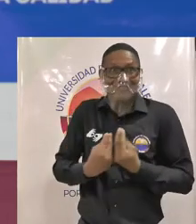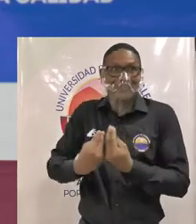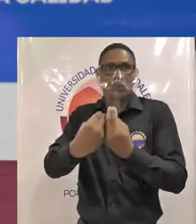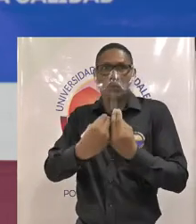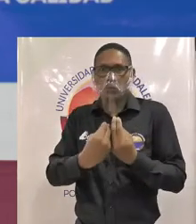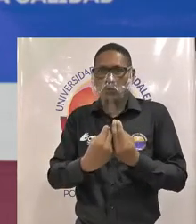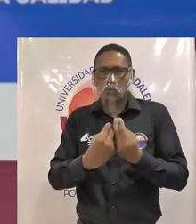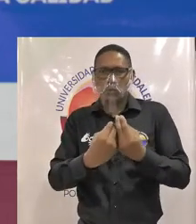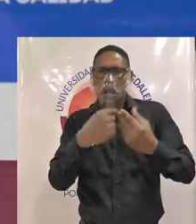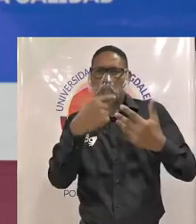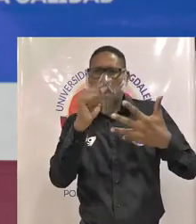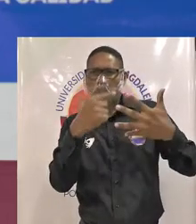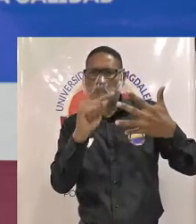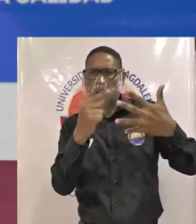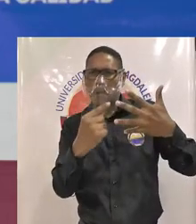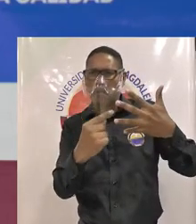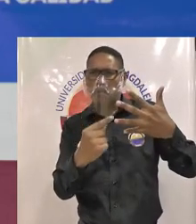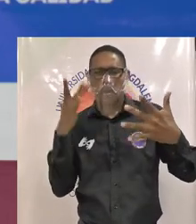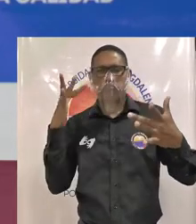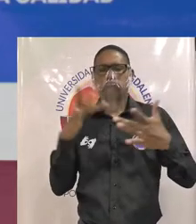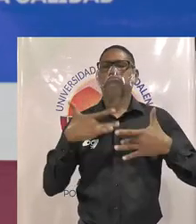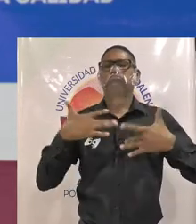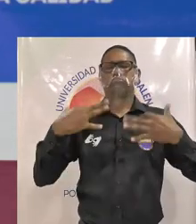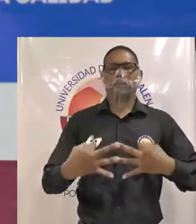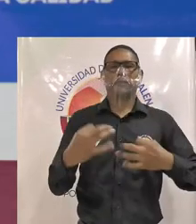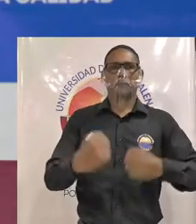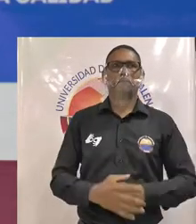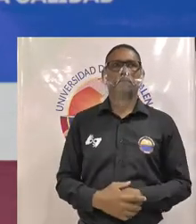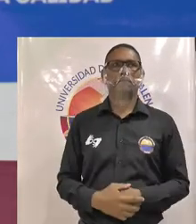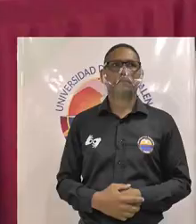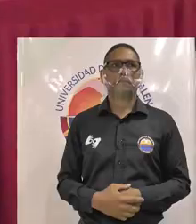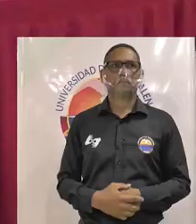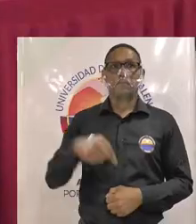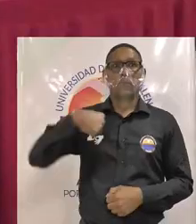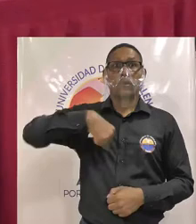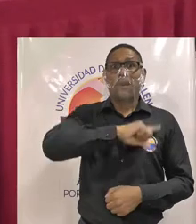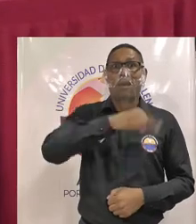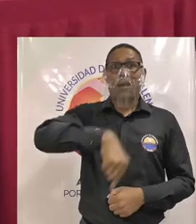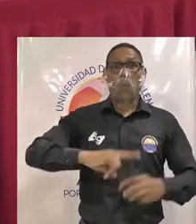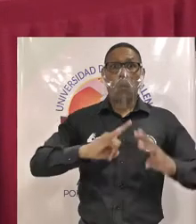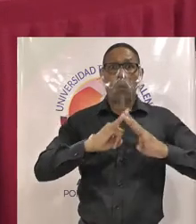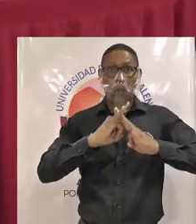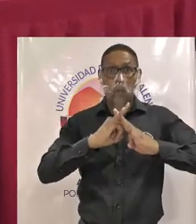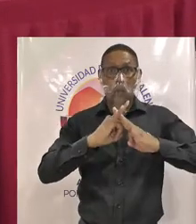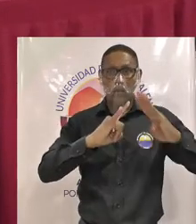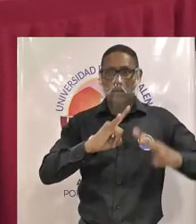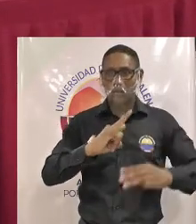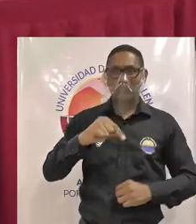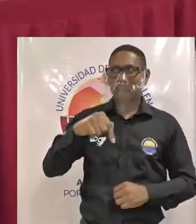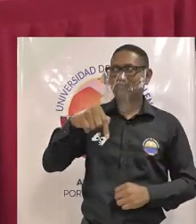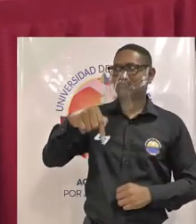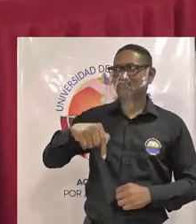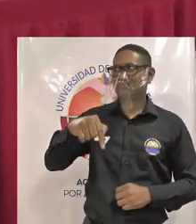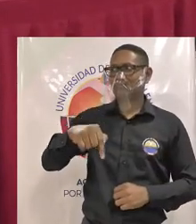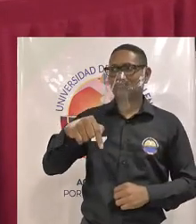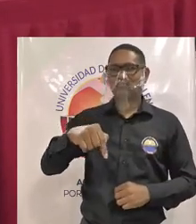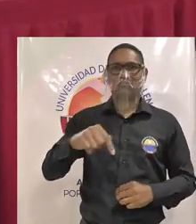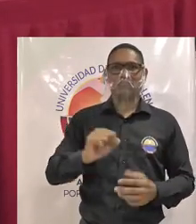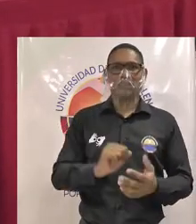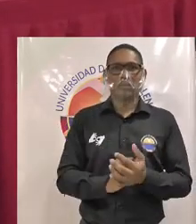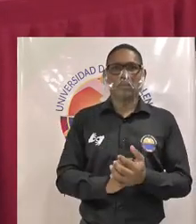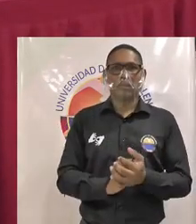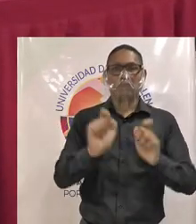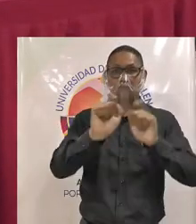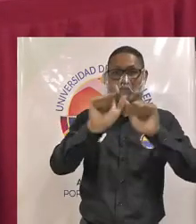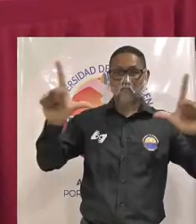anteriores puntos y las anteriores propuestas bueno estamos en la universidad del magdalena hoy a través de las plataformas